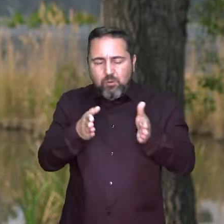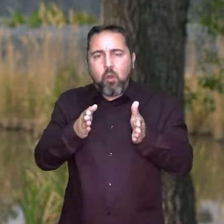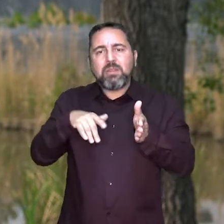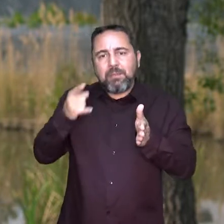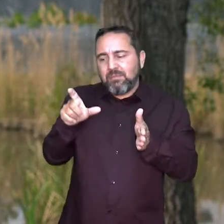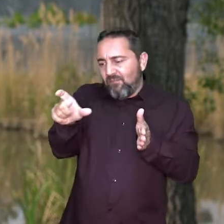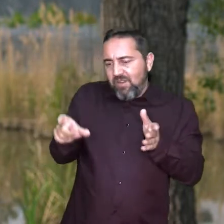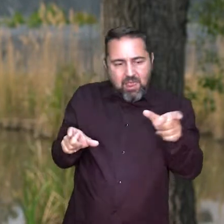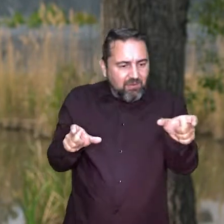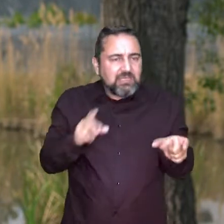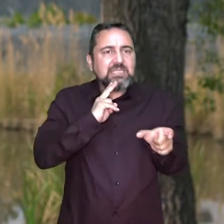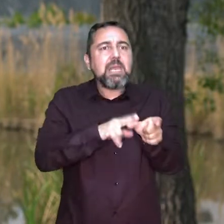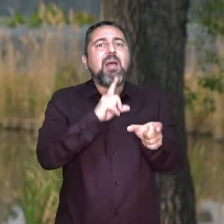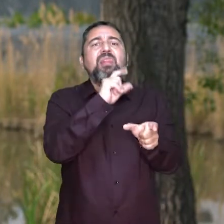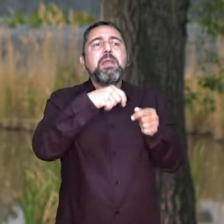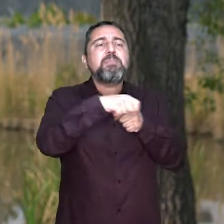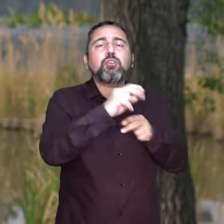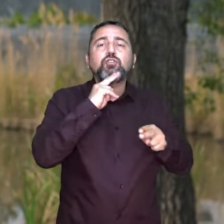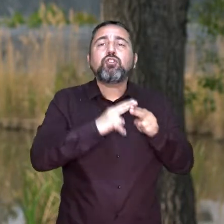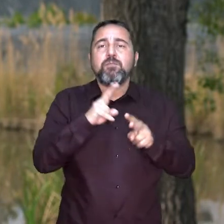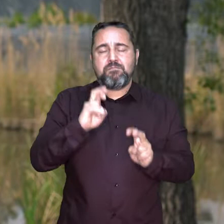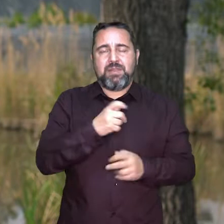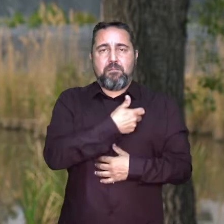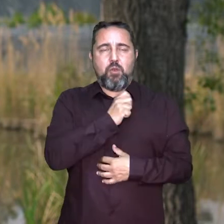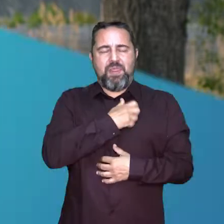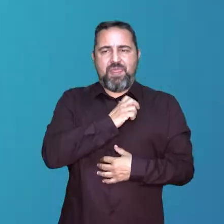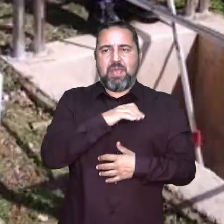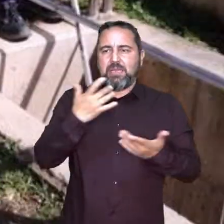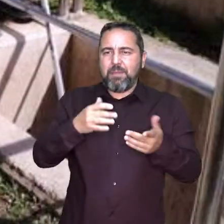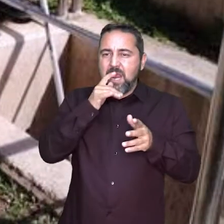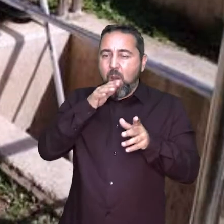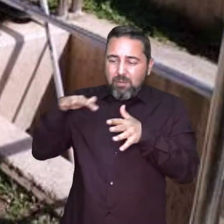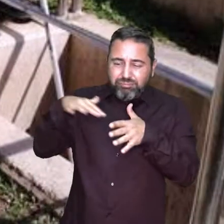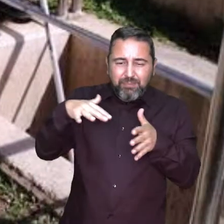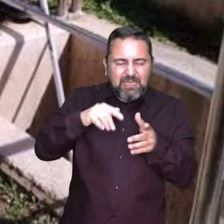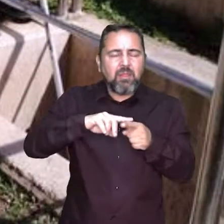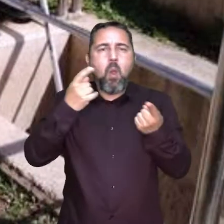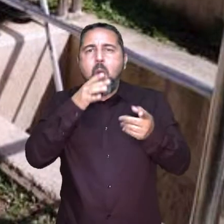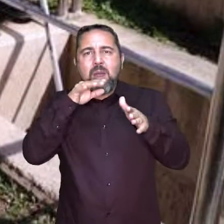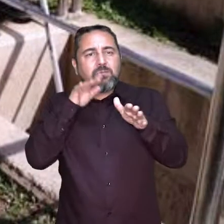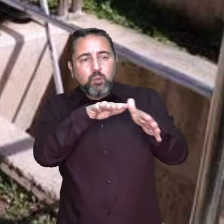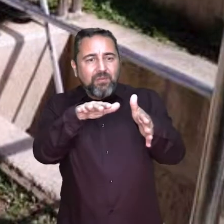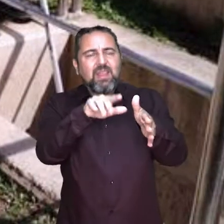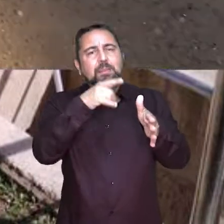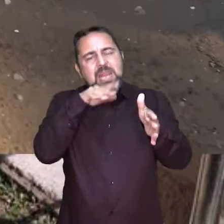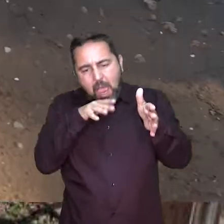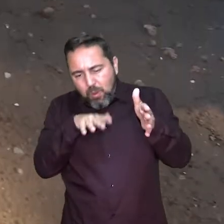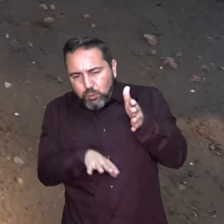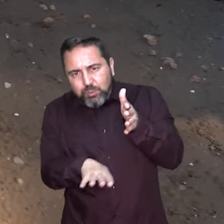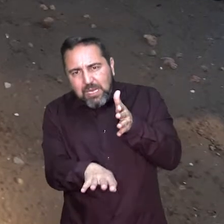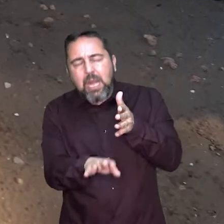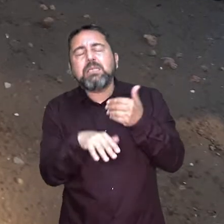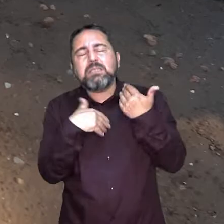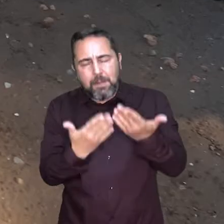laterales de 100 metros, que denominamos zona de policía. Autorizamos los vertidos, controlamos las aguas, tanto superficiales como subterráneas, y